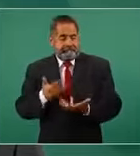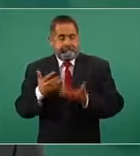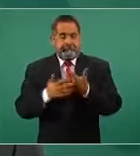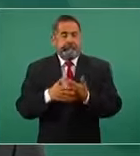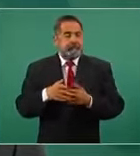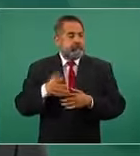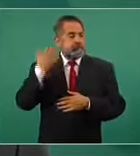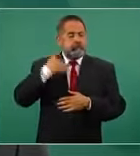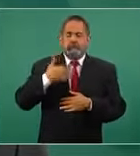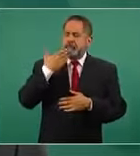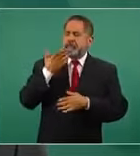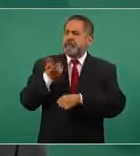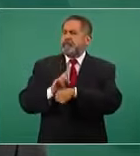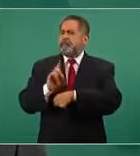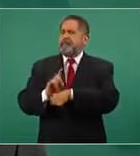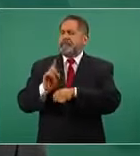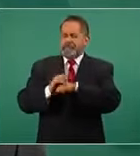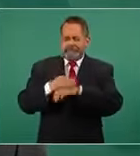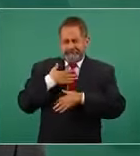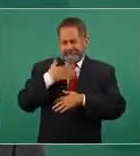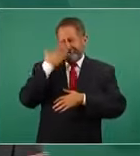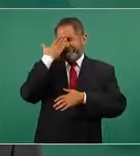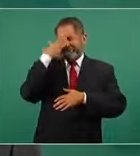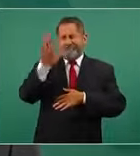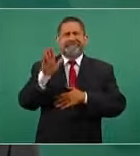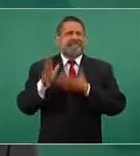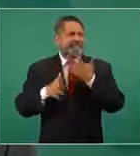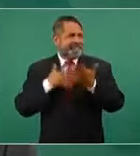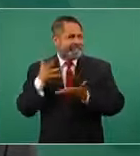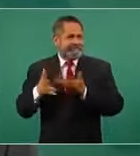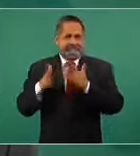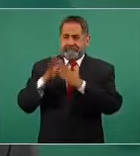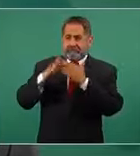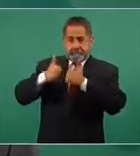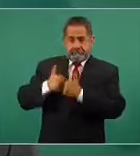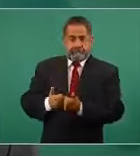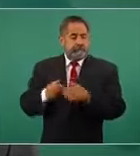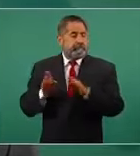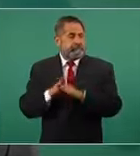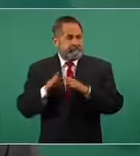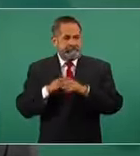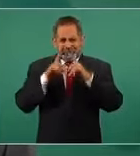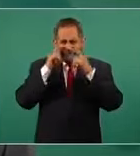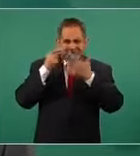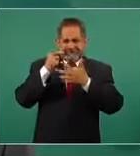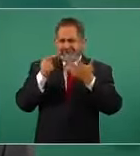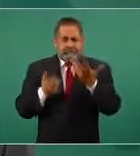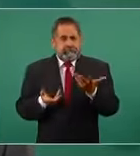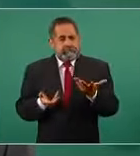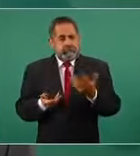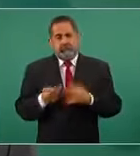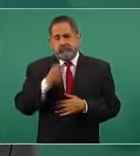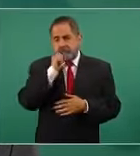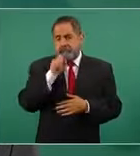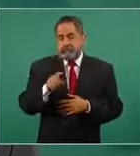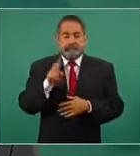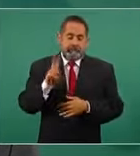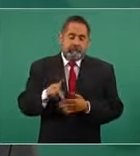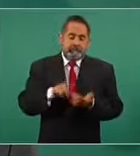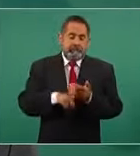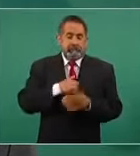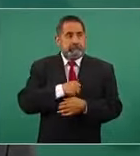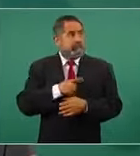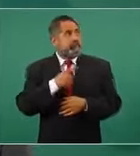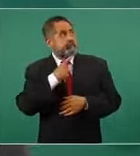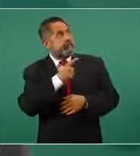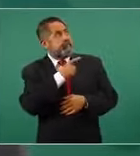vida social que causa la pandemia misma y las acciones de confinamiento, también por supuesto a la lamentable pérdida